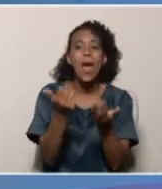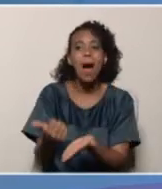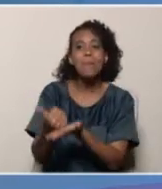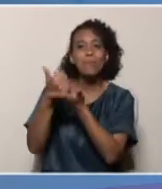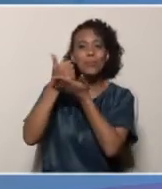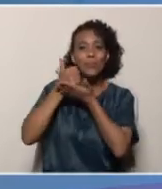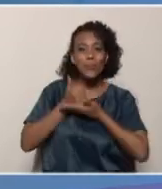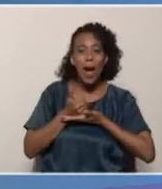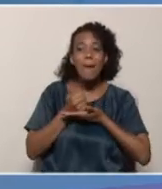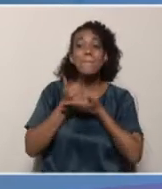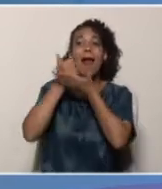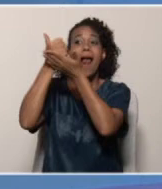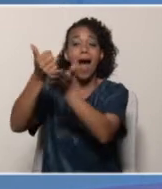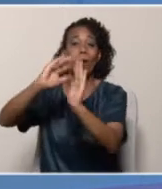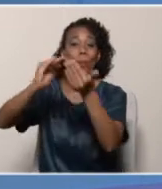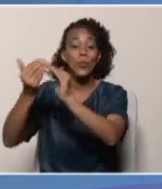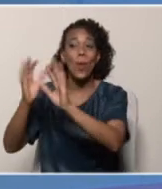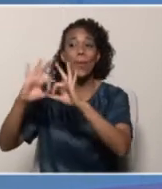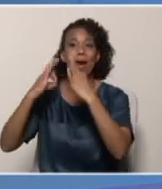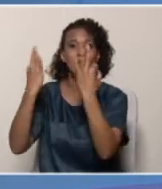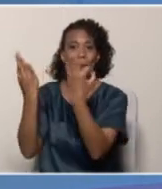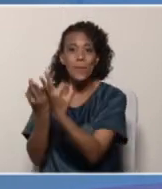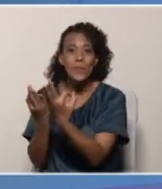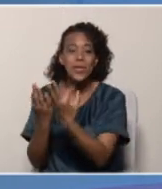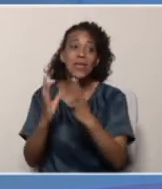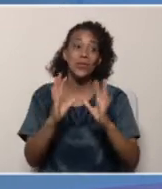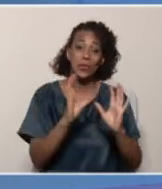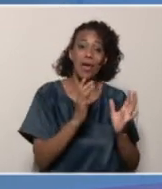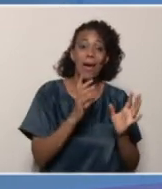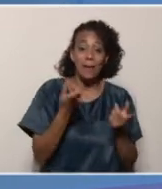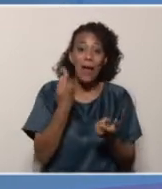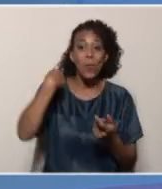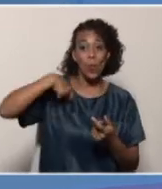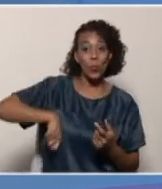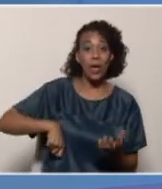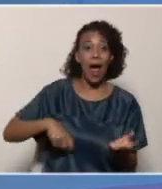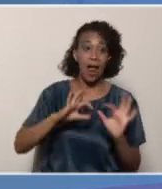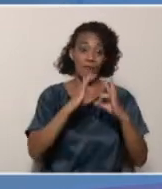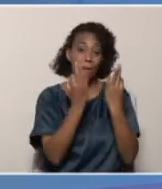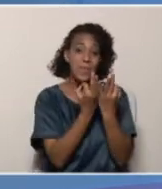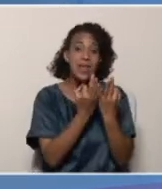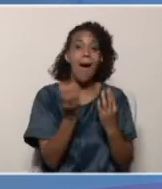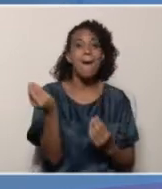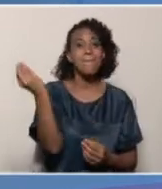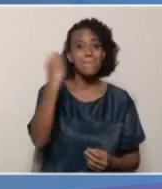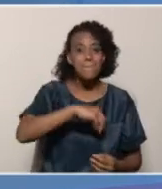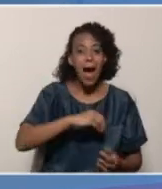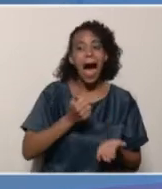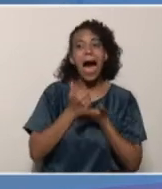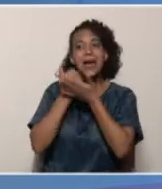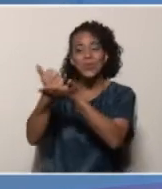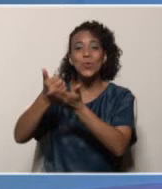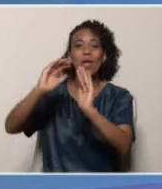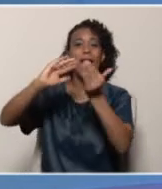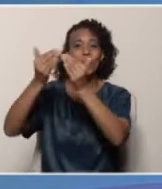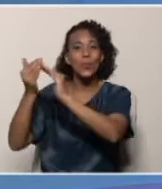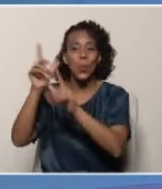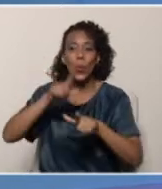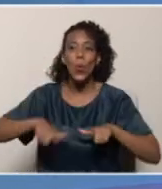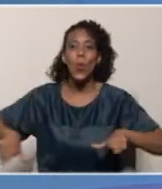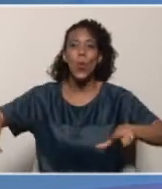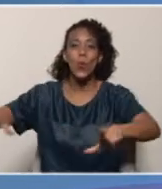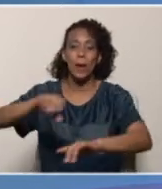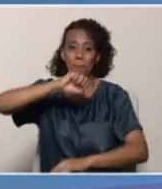para la comunidad, para la familia, que dé un ingreso familiar y que además ayude a crecer esa